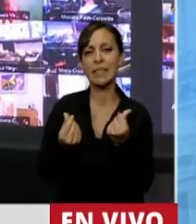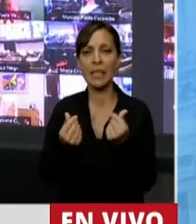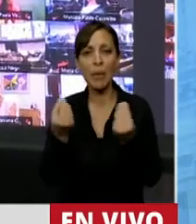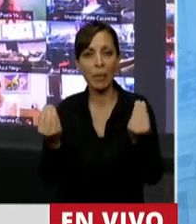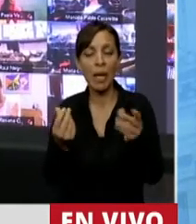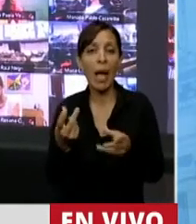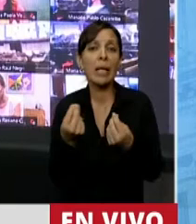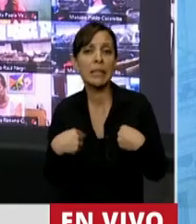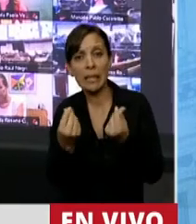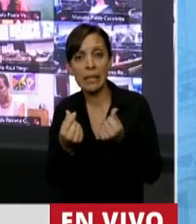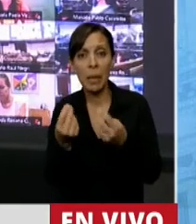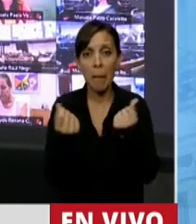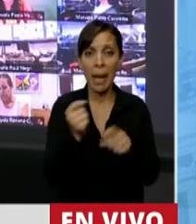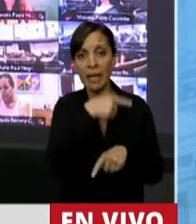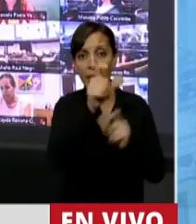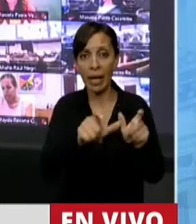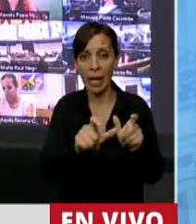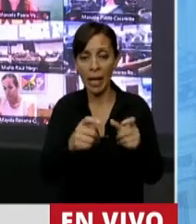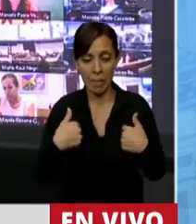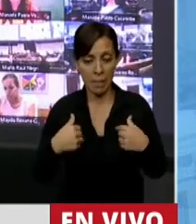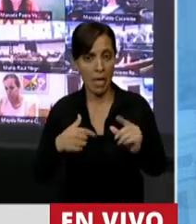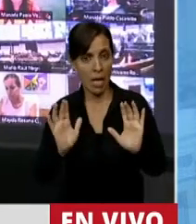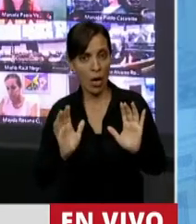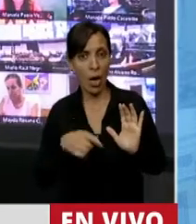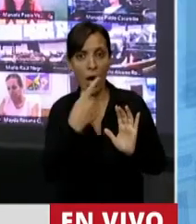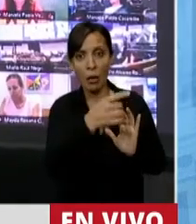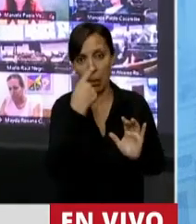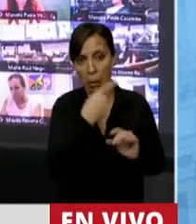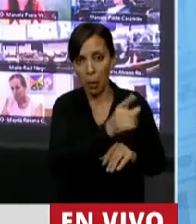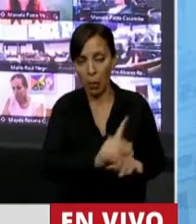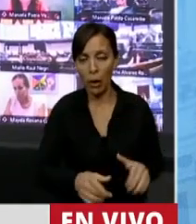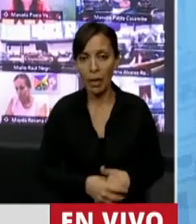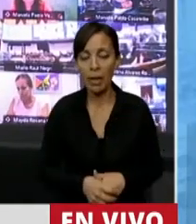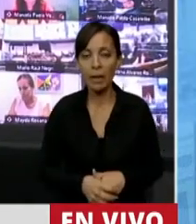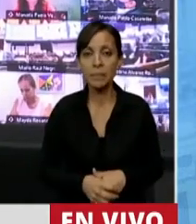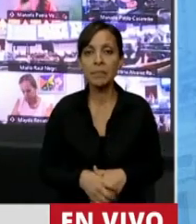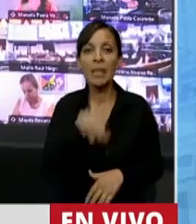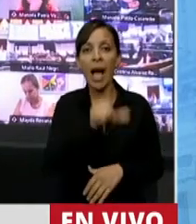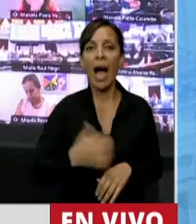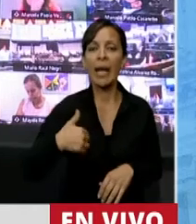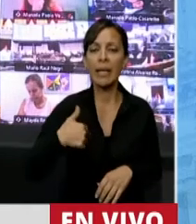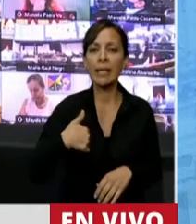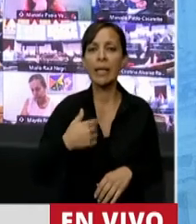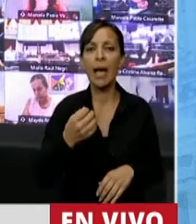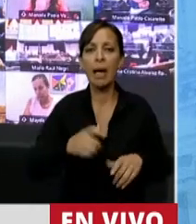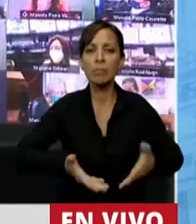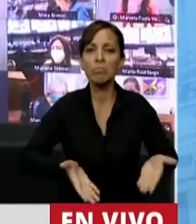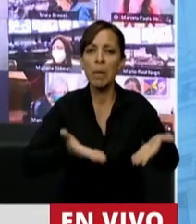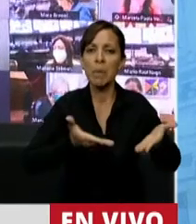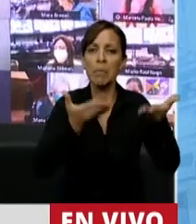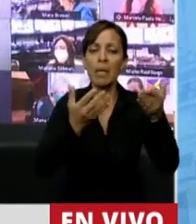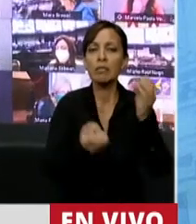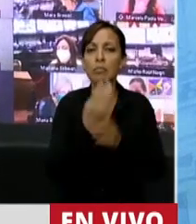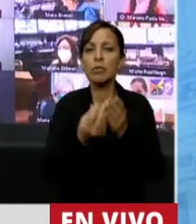con la plata de los demás, con la plata de él, no con la de los demás precisamente. La Argentina no crece ni emplea, ni